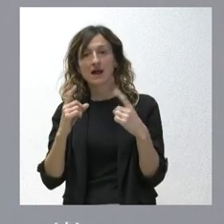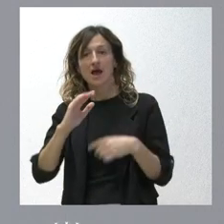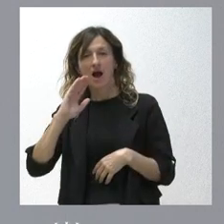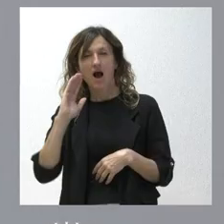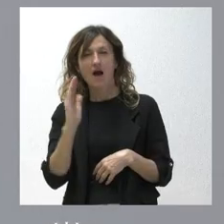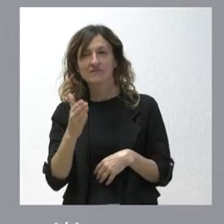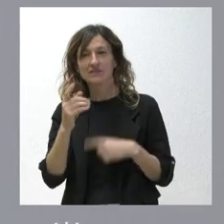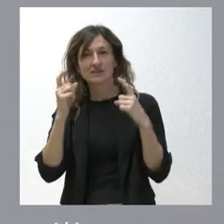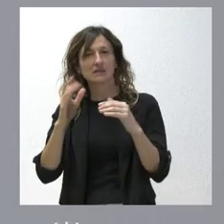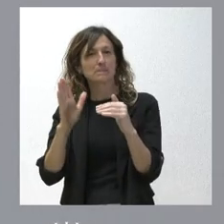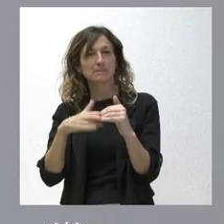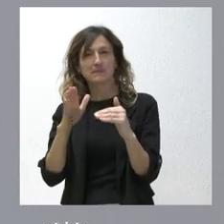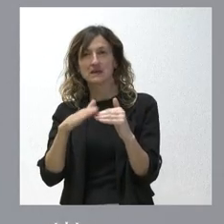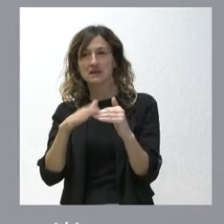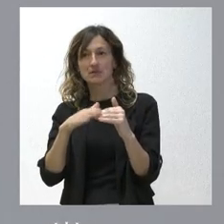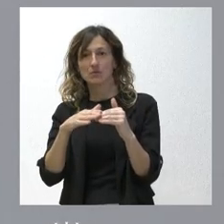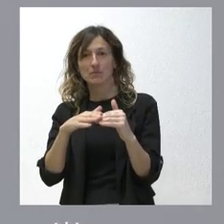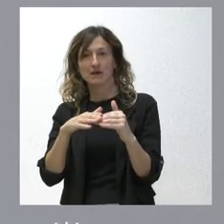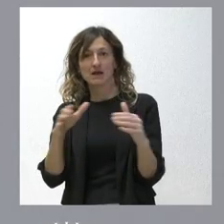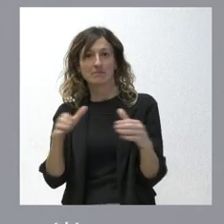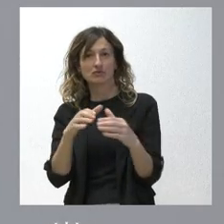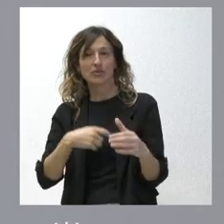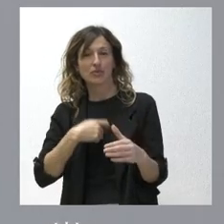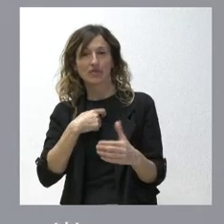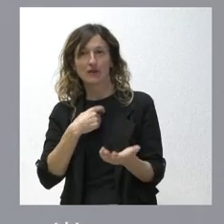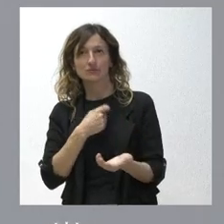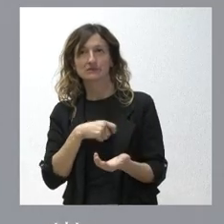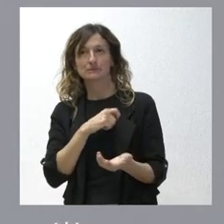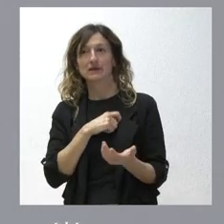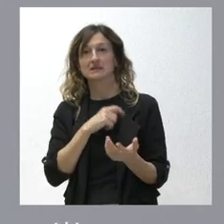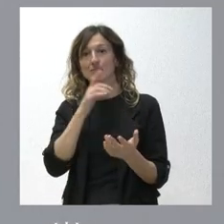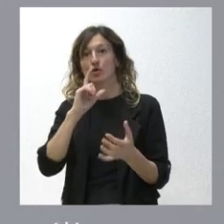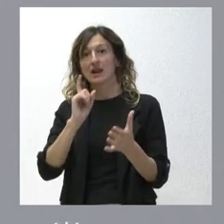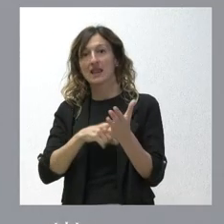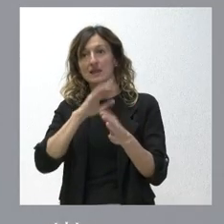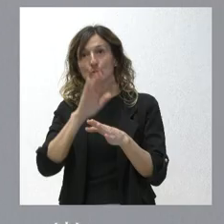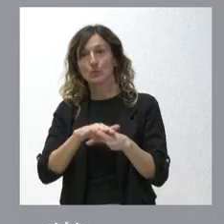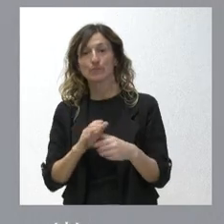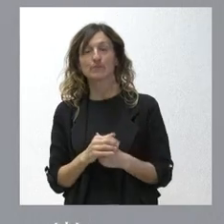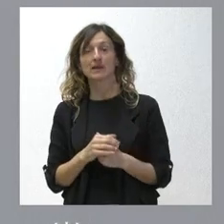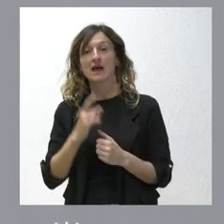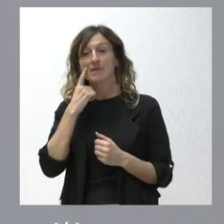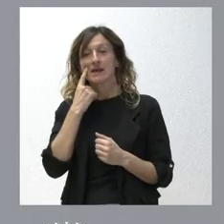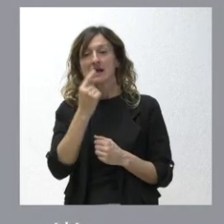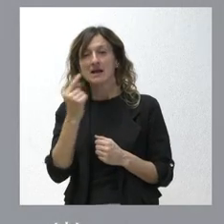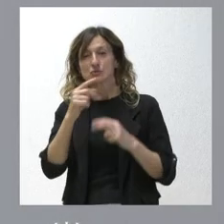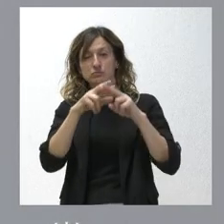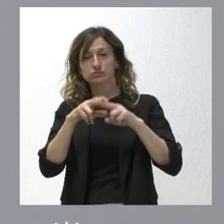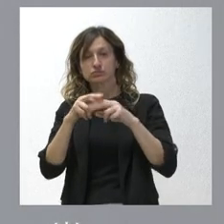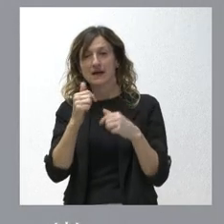impacto sea lo menos negativo posible para el conjunto de los ciudadanos dentro de los que nos marca la ley vamos a ver caso a caso vamos a intentar